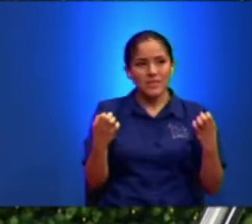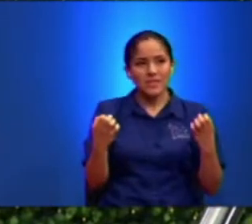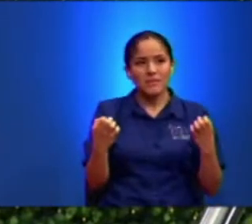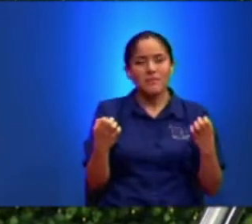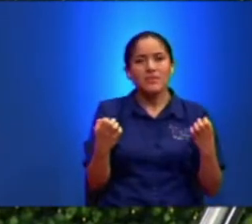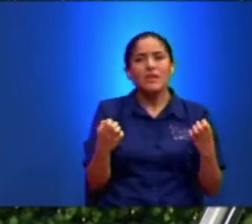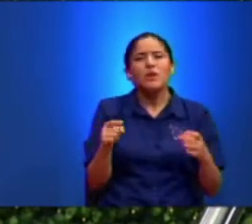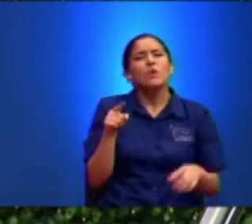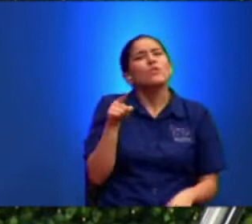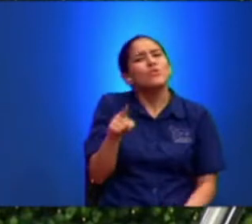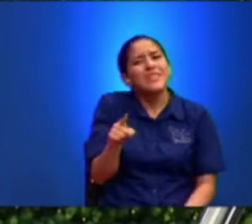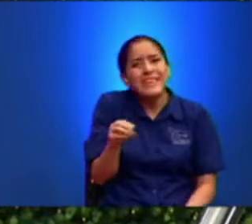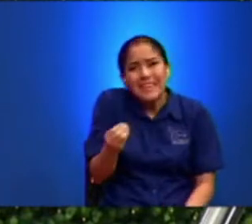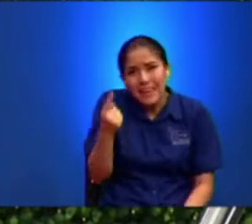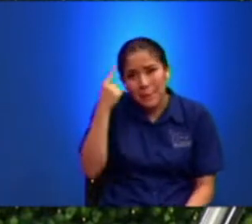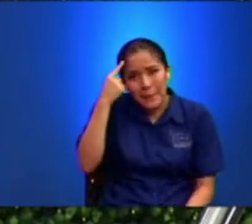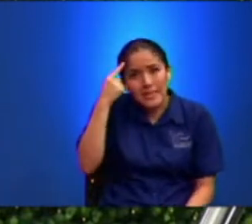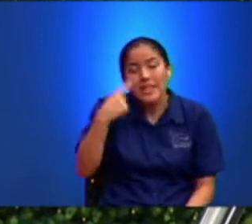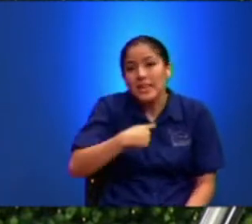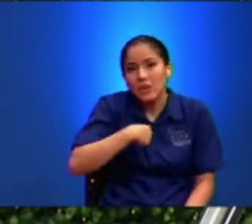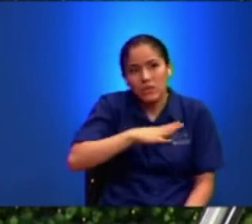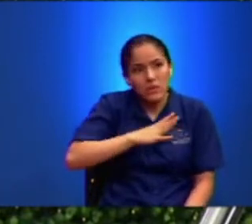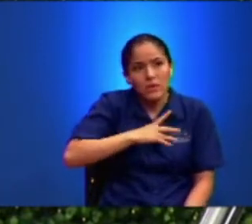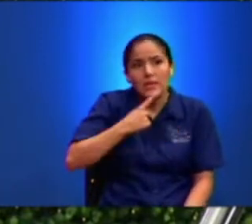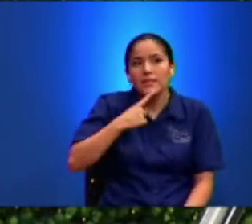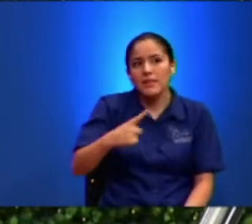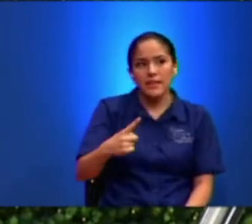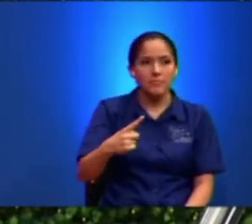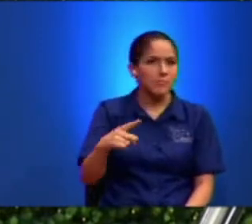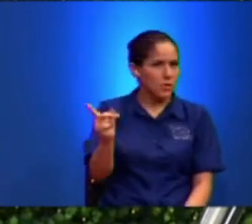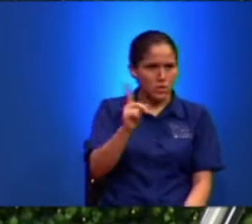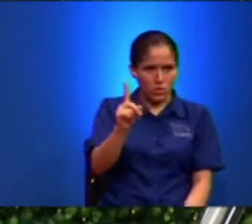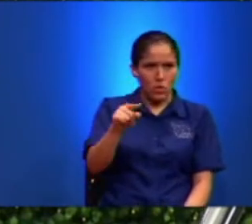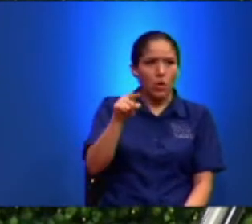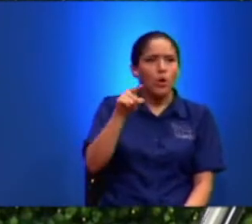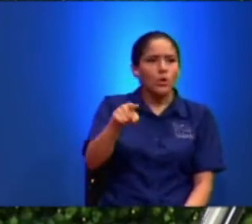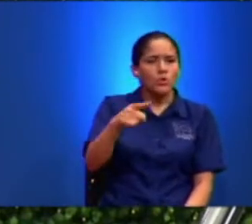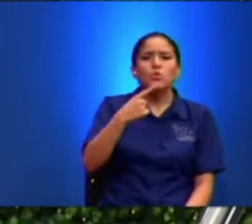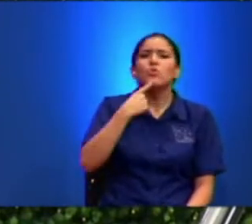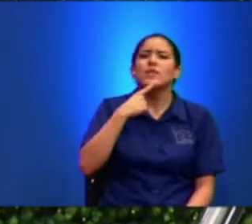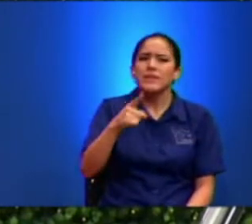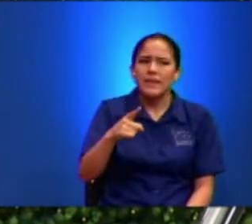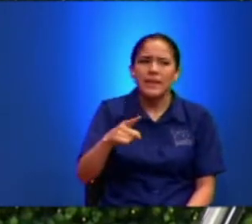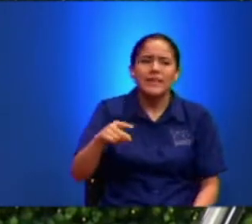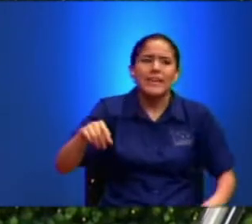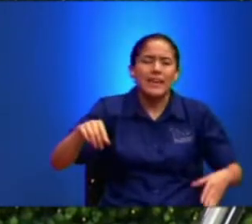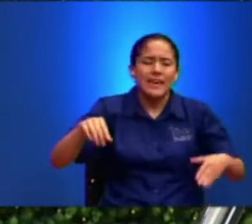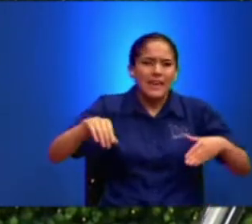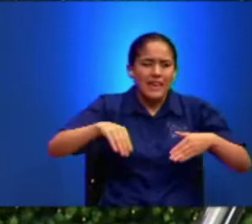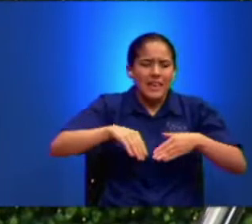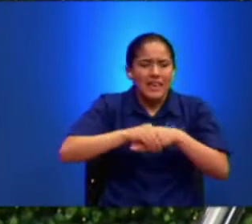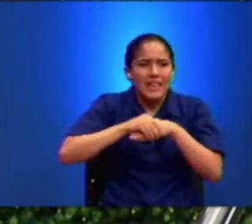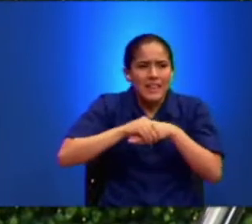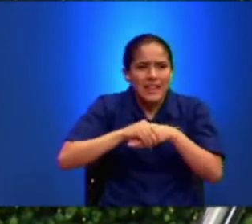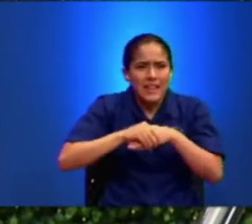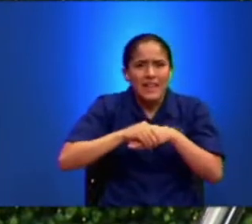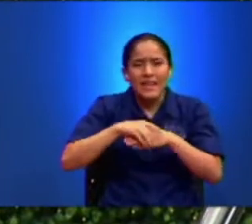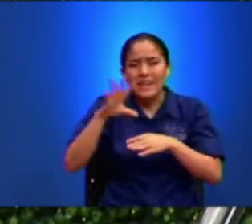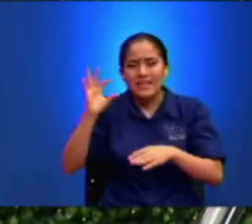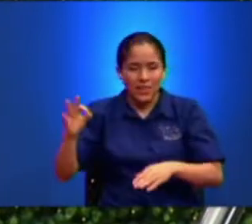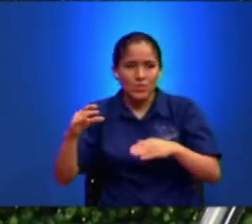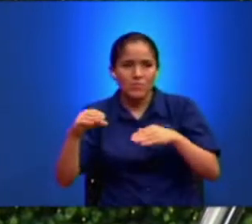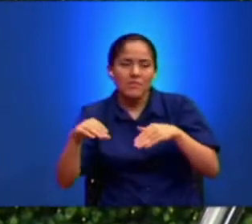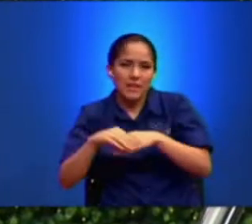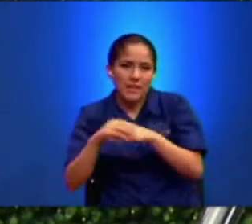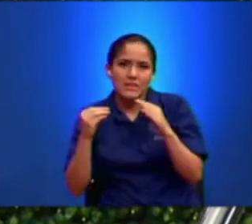Usted Me Aconseja Que Le Diga No Le Dijo Decirle Que El Casado Casa Quiere Y Que Por Esto Dejará El Hombre Padre Y